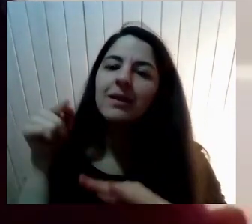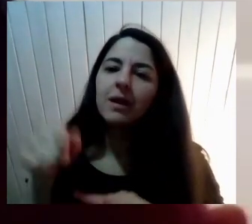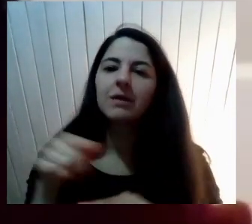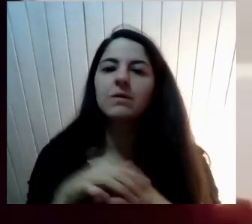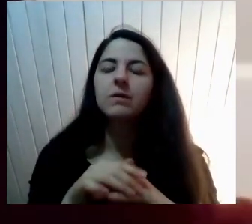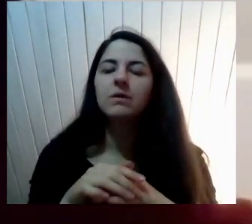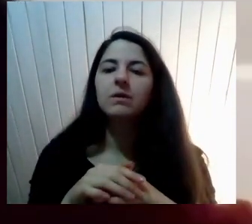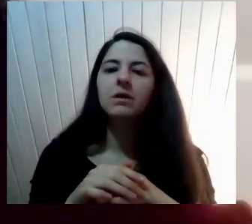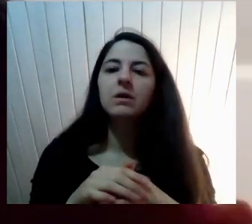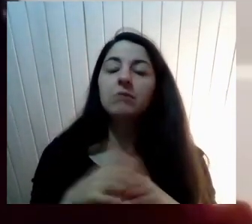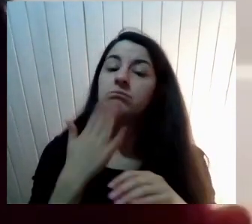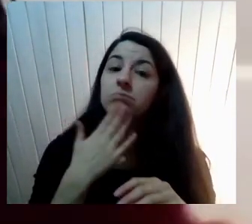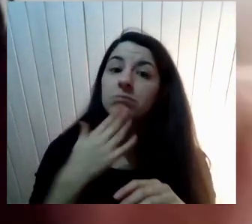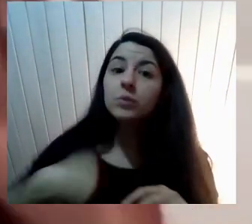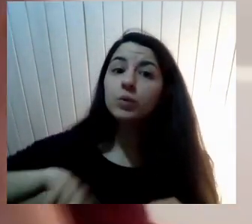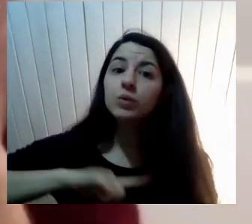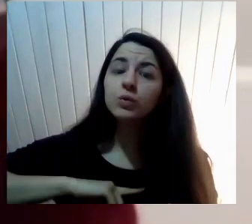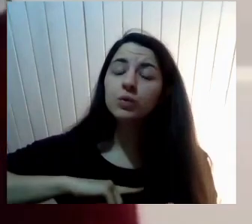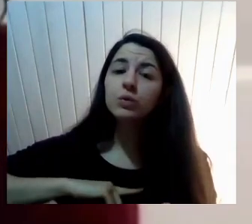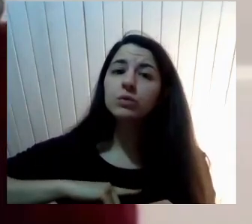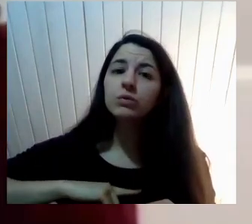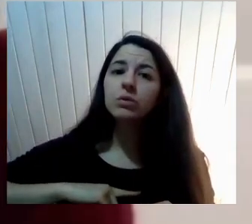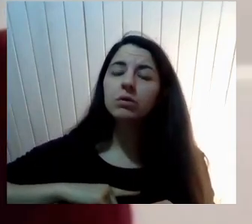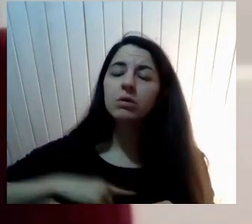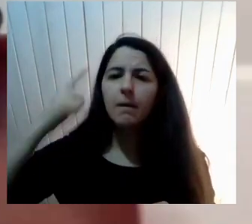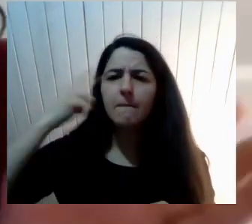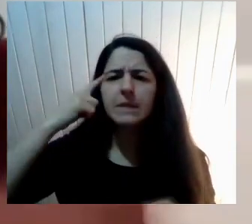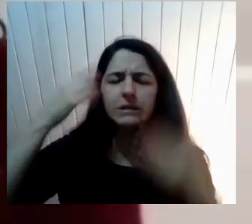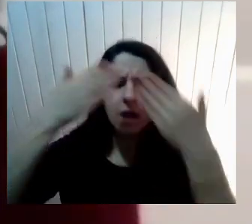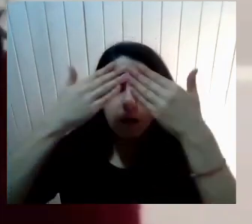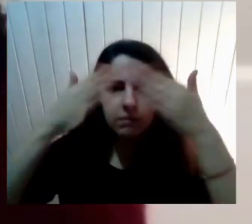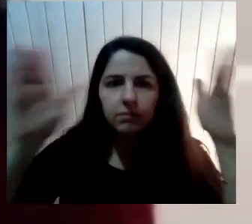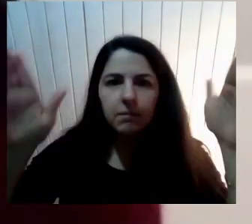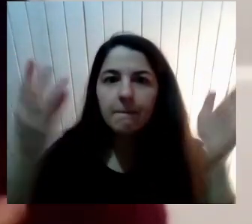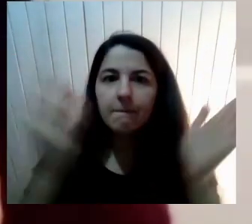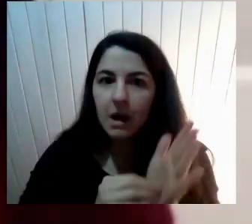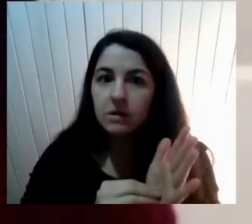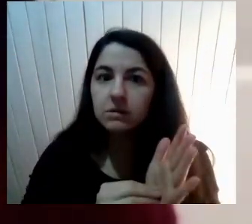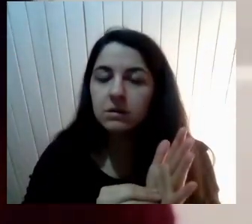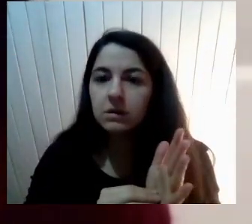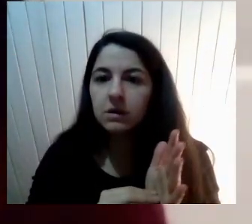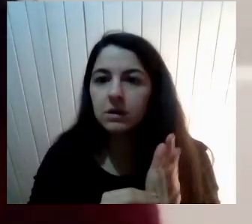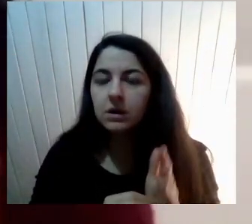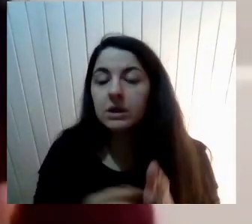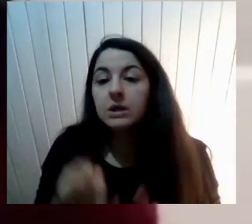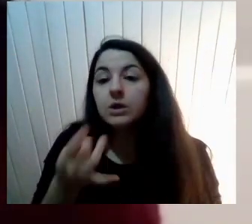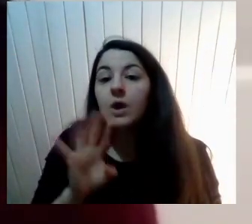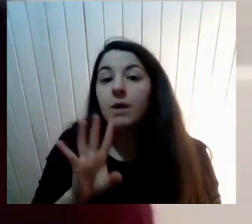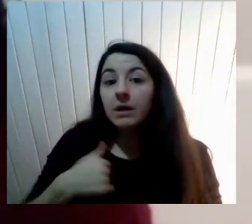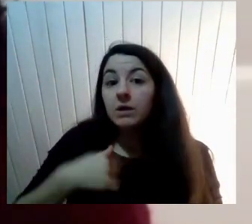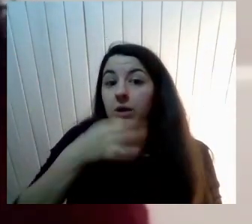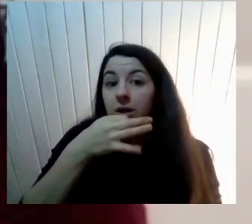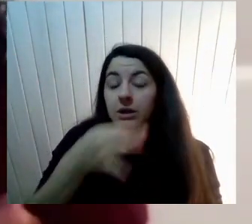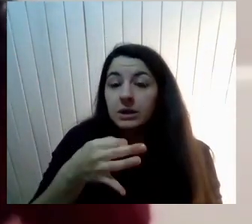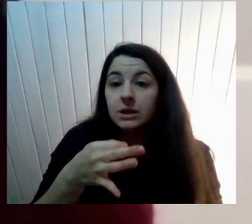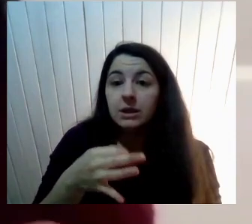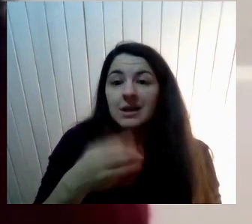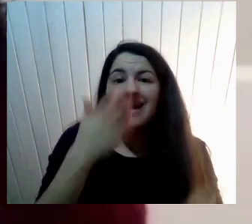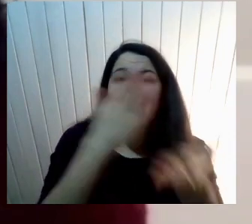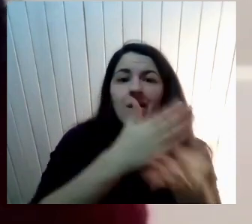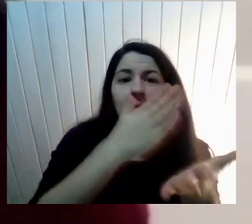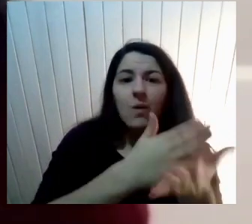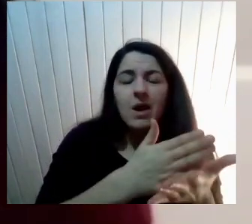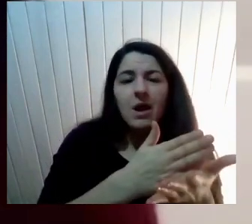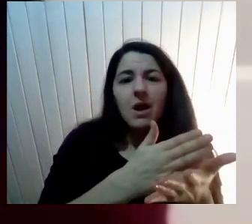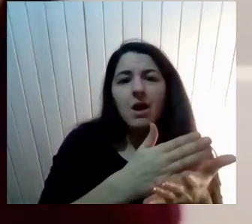Correr un poco más El cerco Y solo Respecto Patudamente Independiente De si el colegio Sea conservador o no